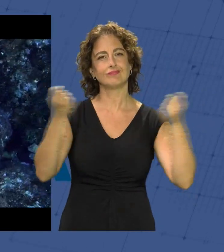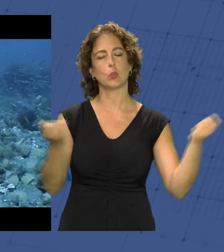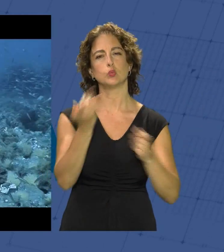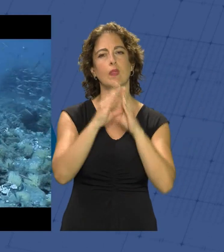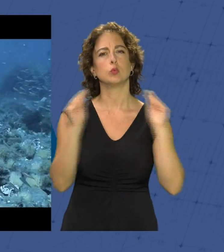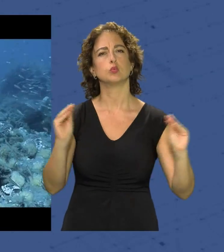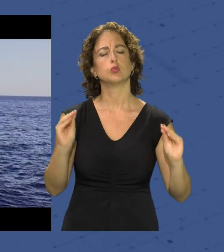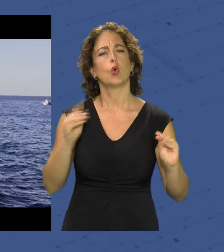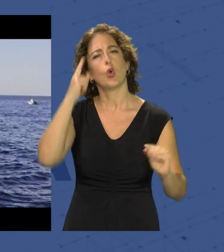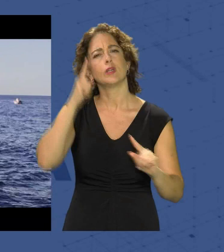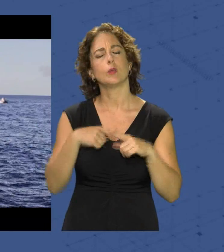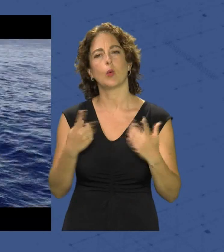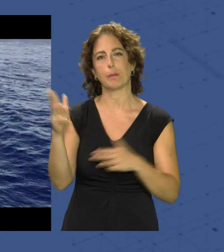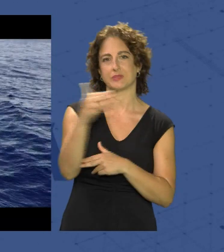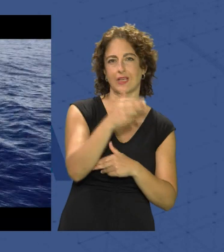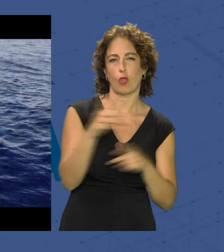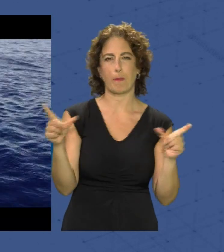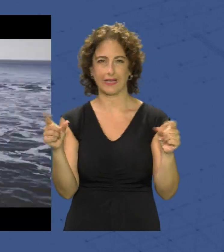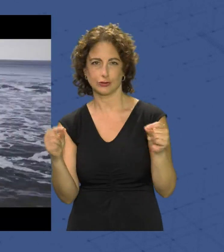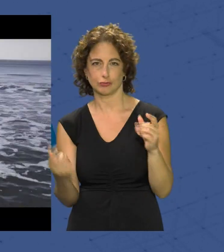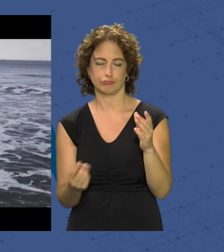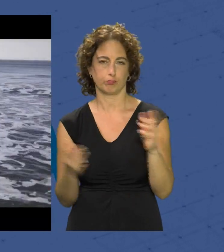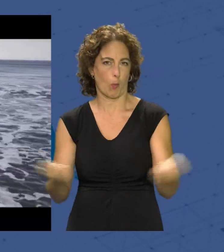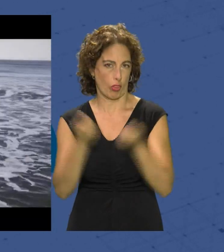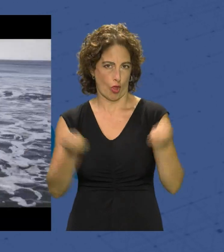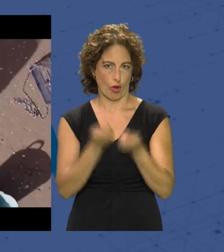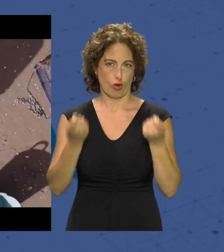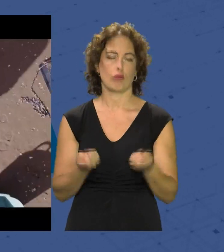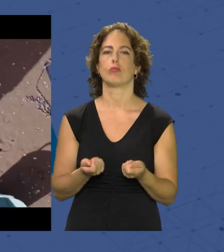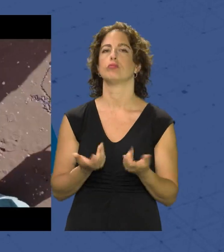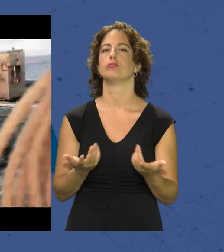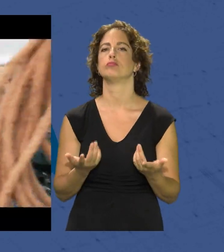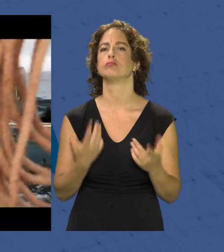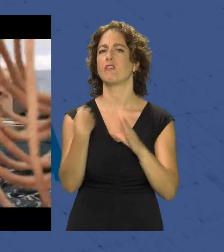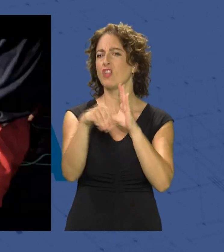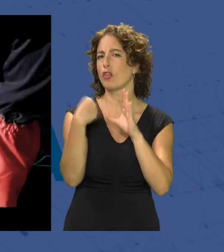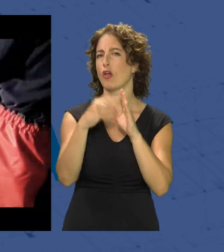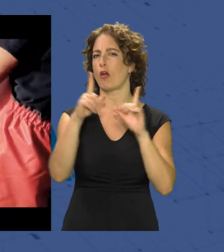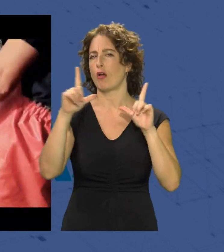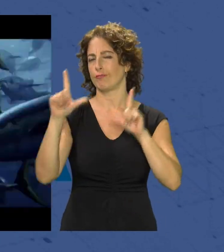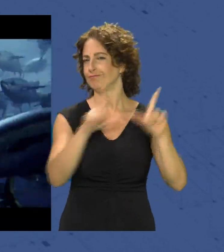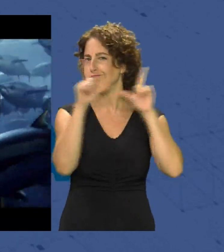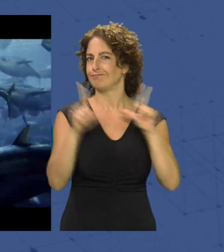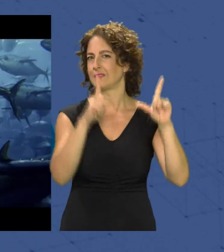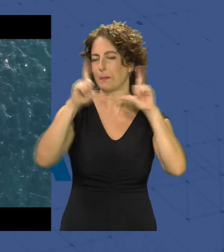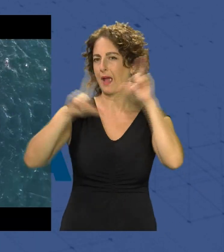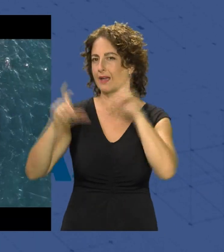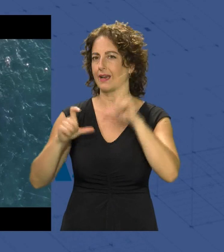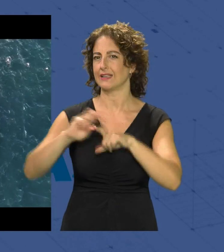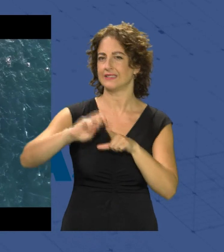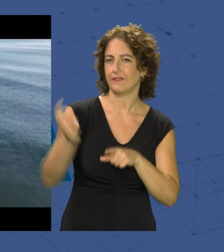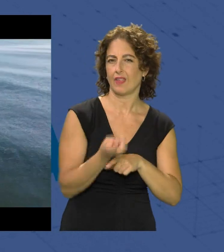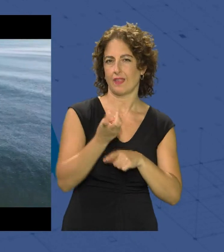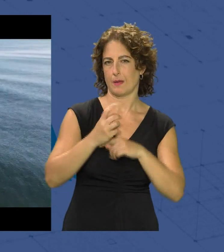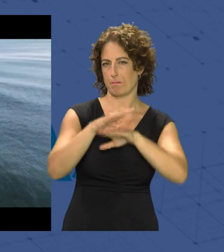para promocionar el pescado y el marisco de la región a través de diferentes vídeos imágenes y actividades a pie de playa